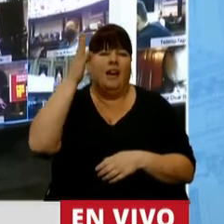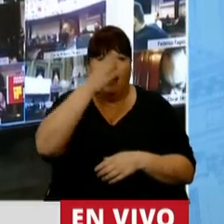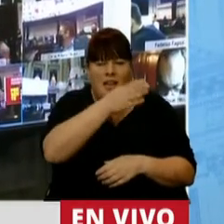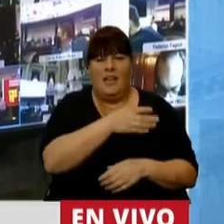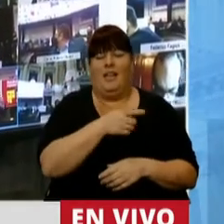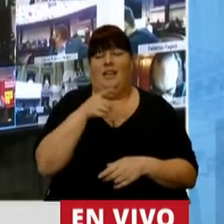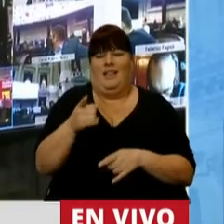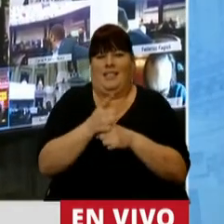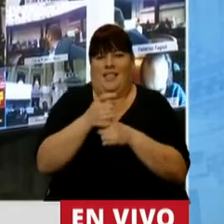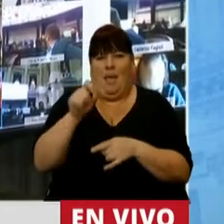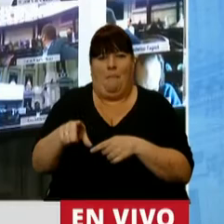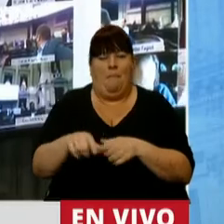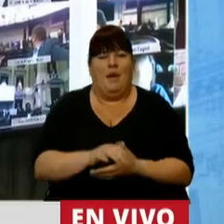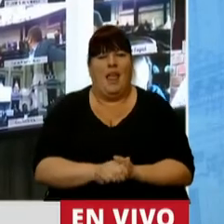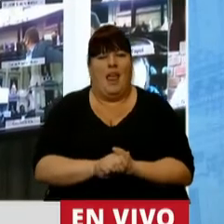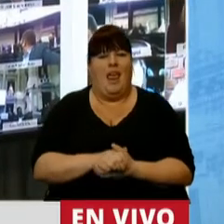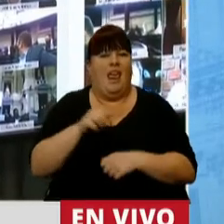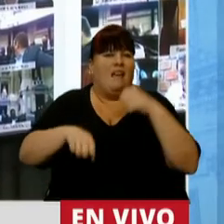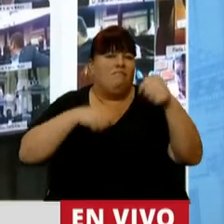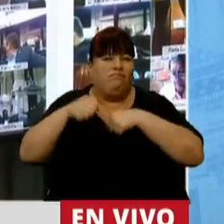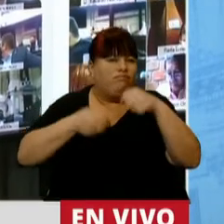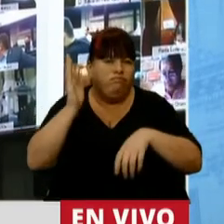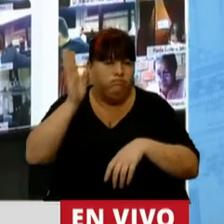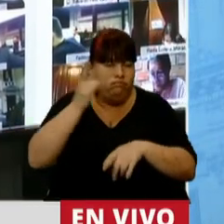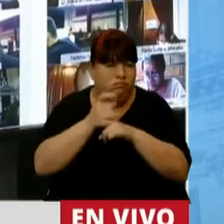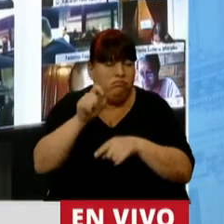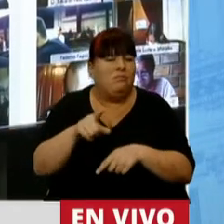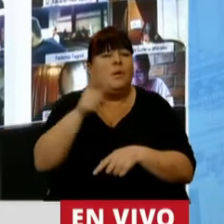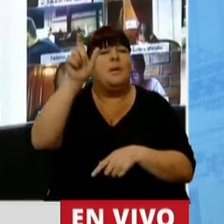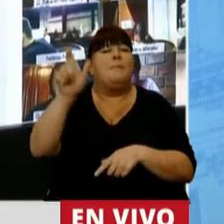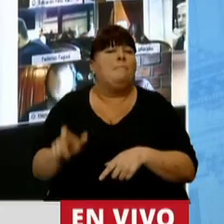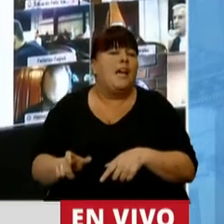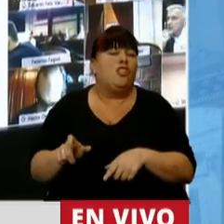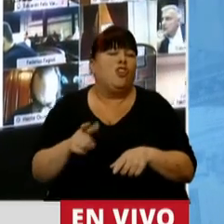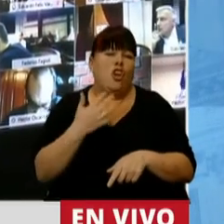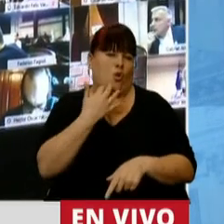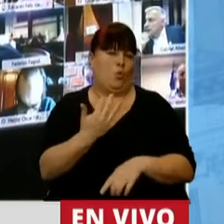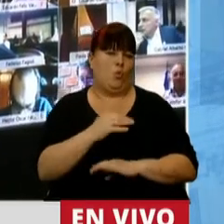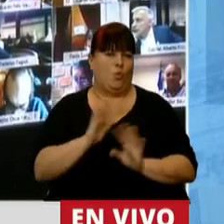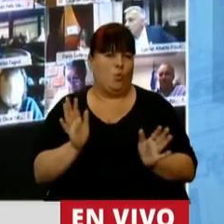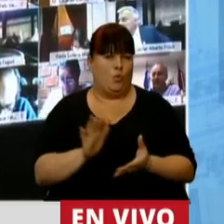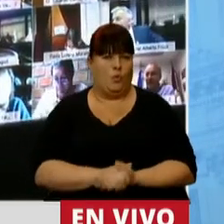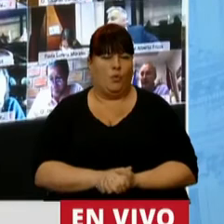en donde él desandaba la pista, a una persona increíble.